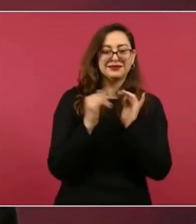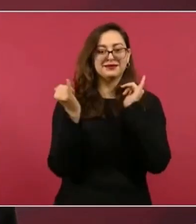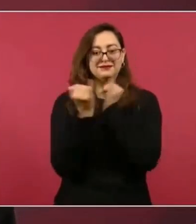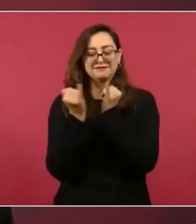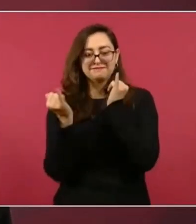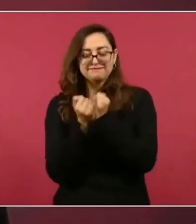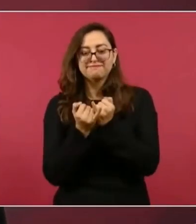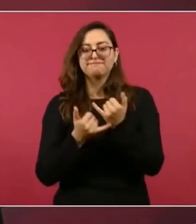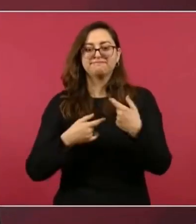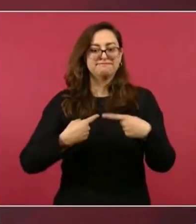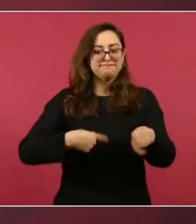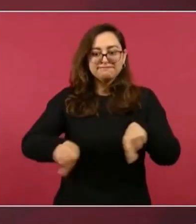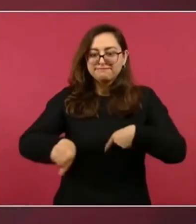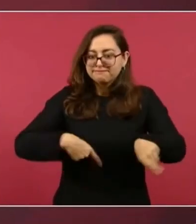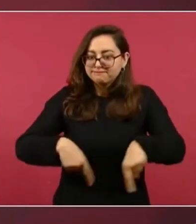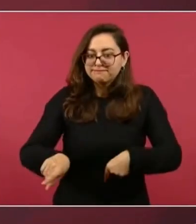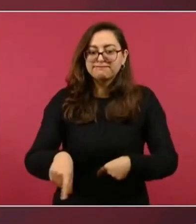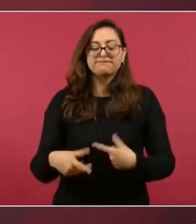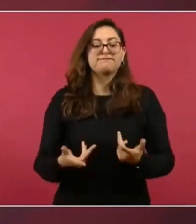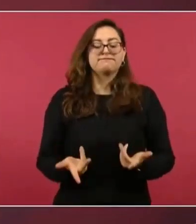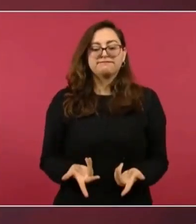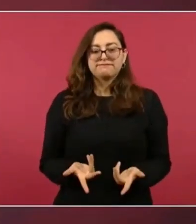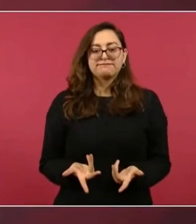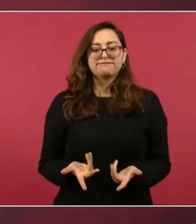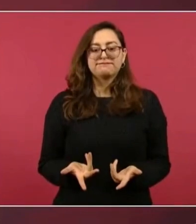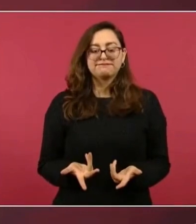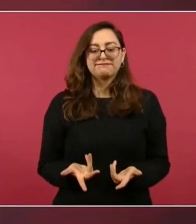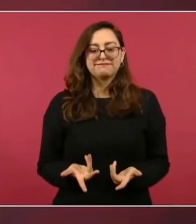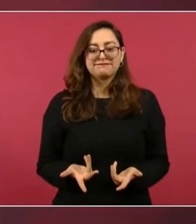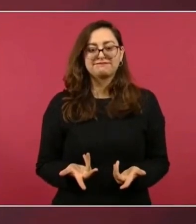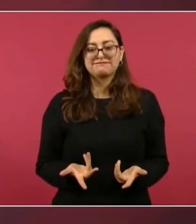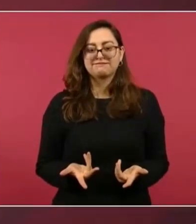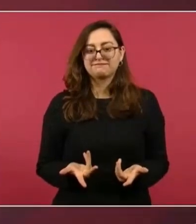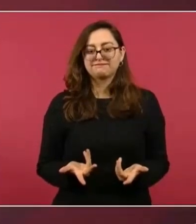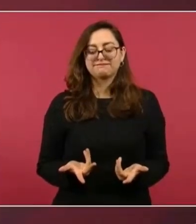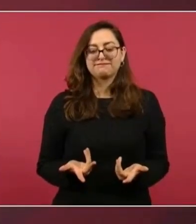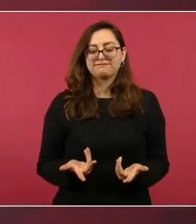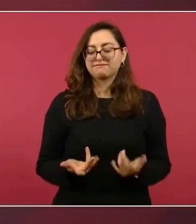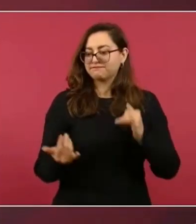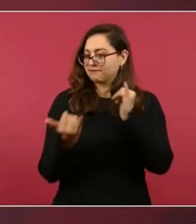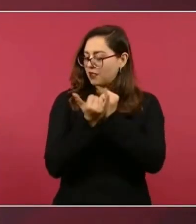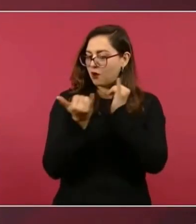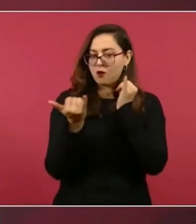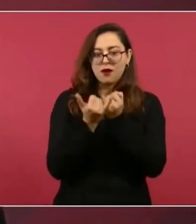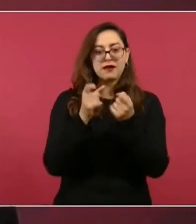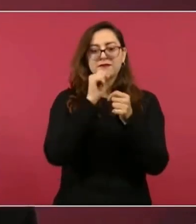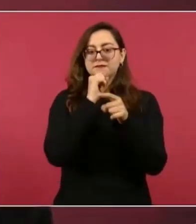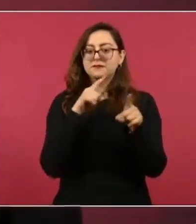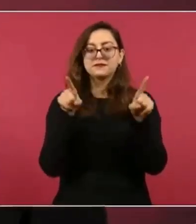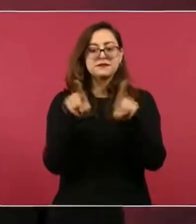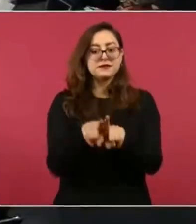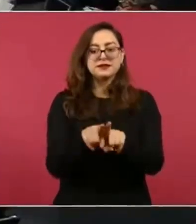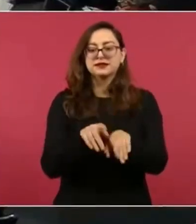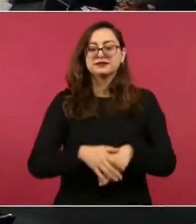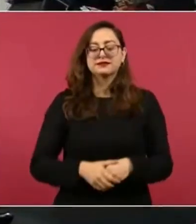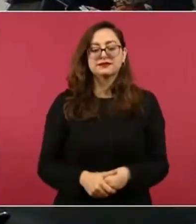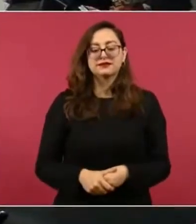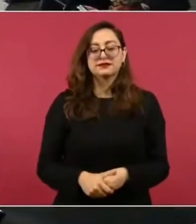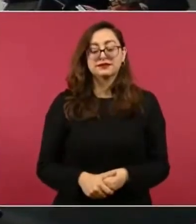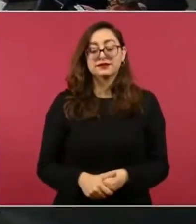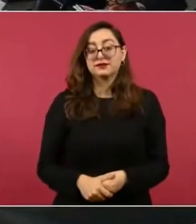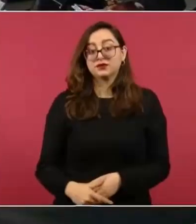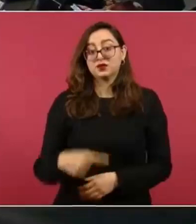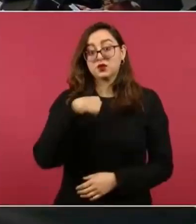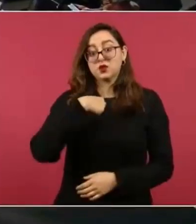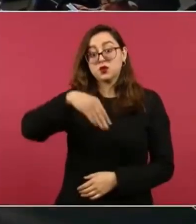futbolistas, para mí uno de los